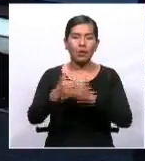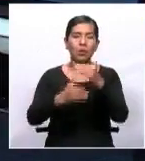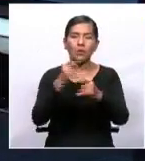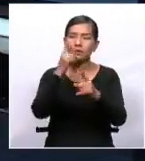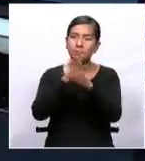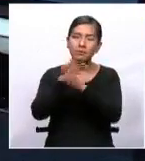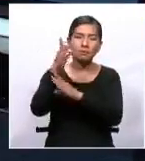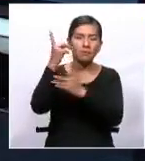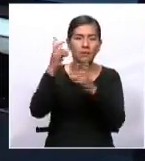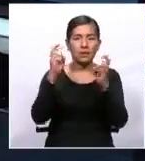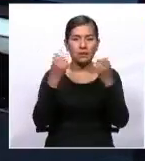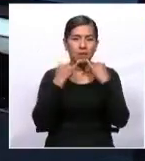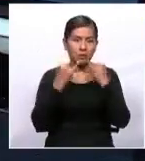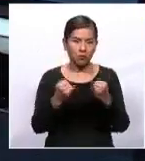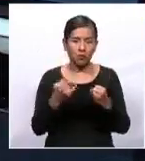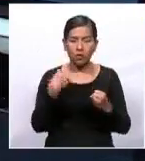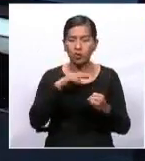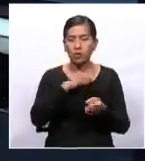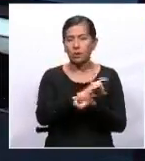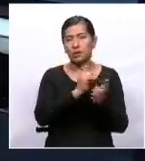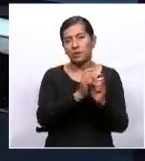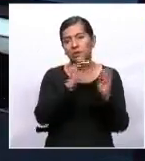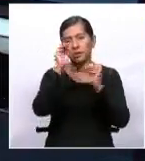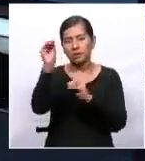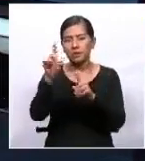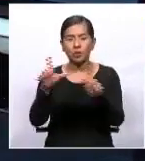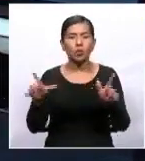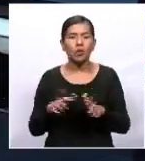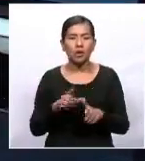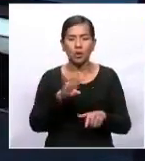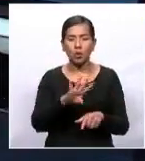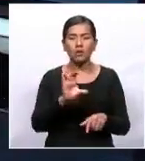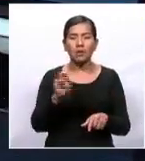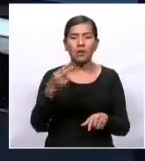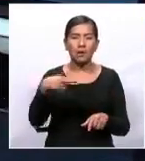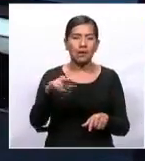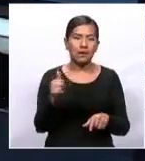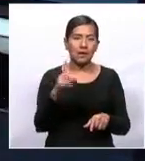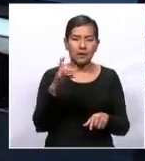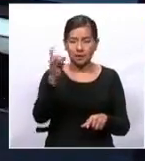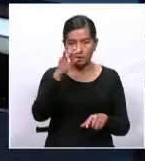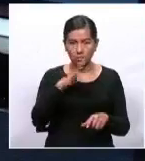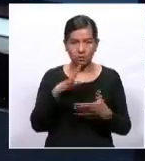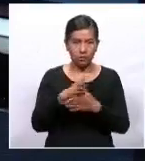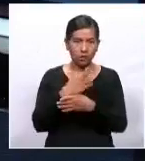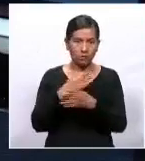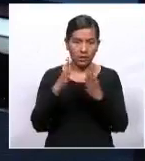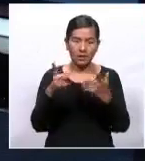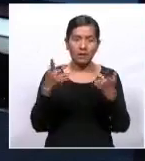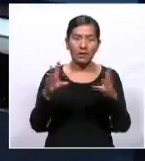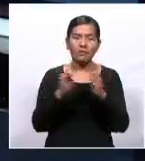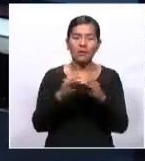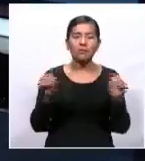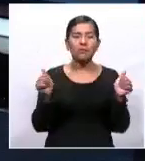de la información. Nos vamos a trasladar hasta cuatro cañadas junto a nuestro compañero Jair Sibiora, quien se encuentra precisamente con el alcalde de...